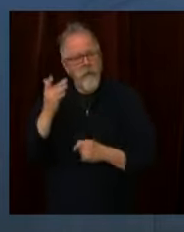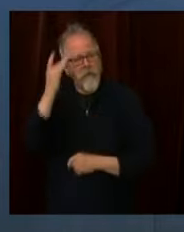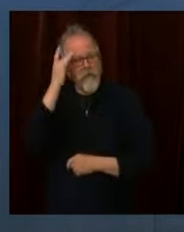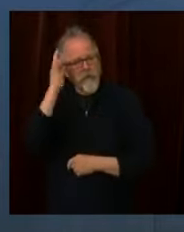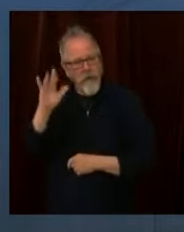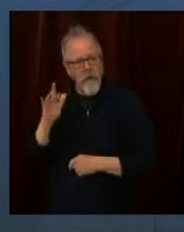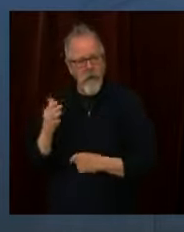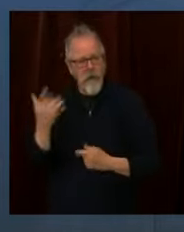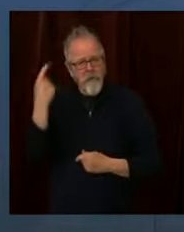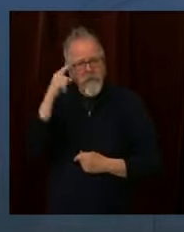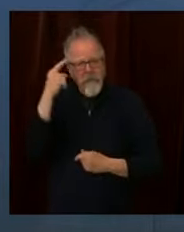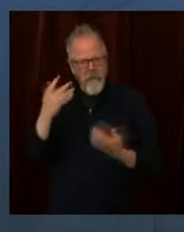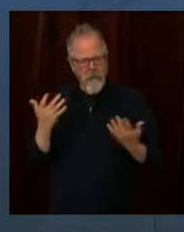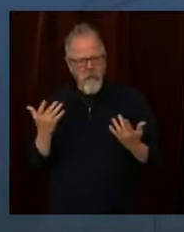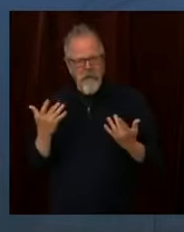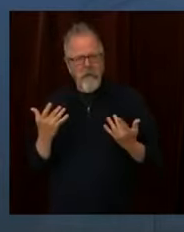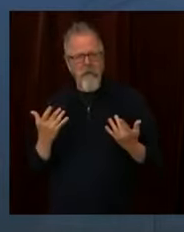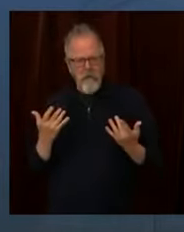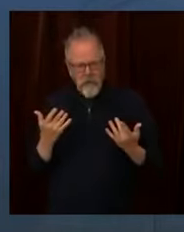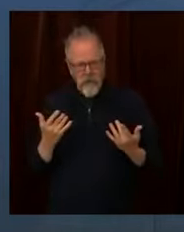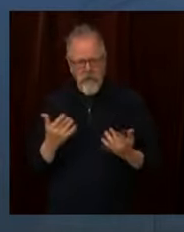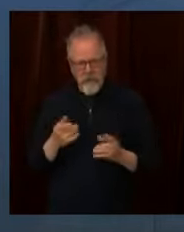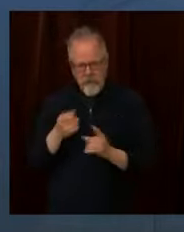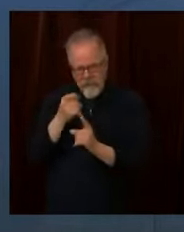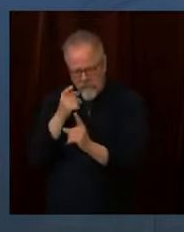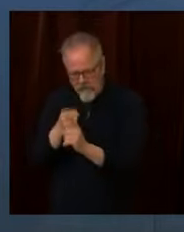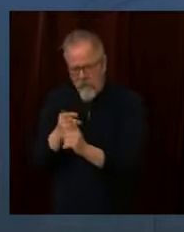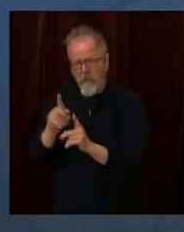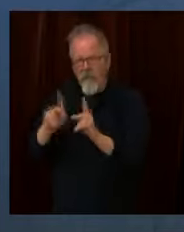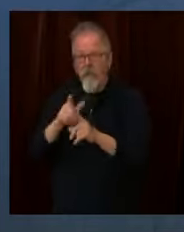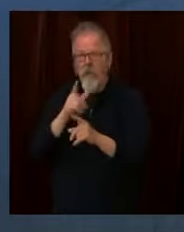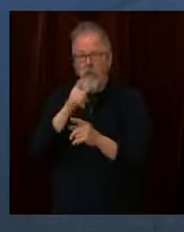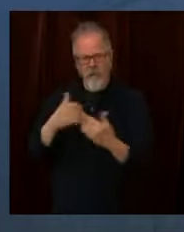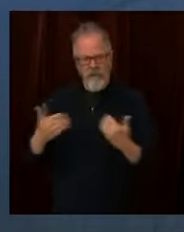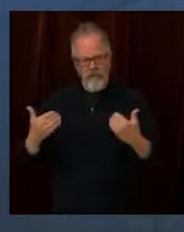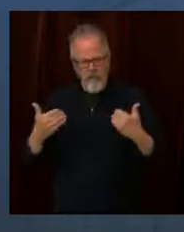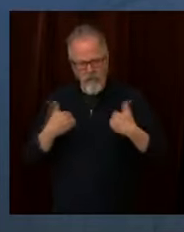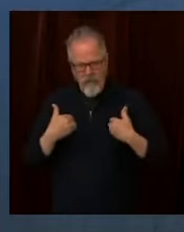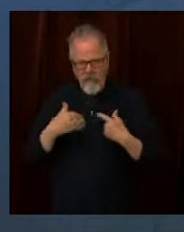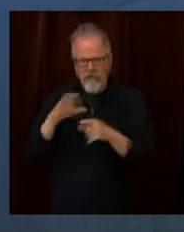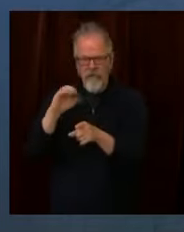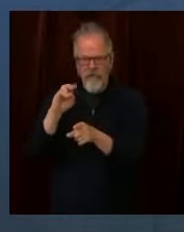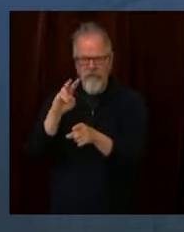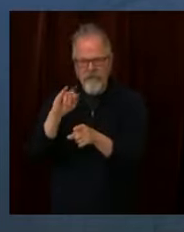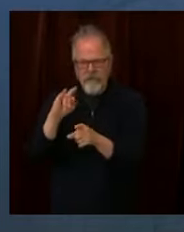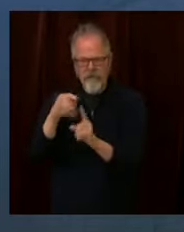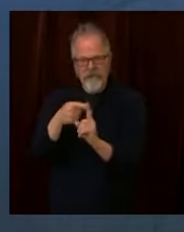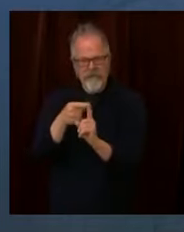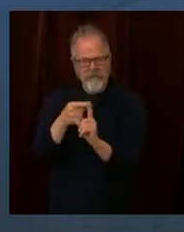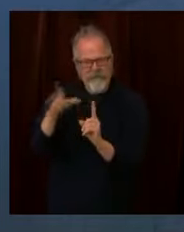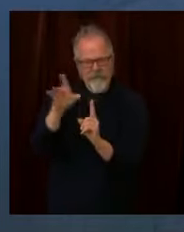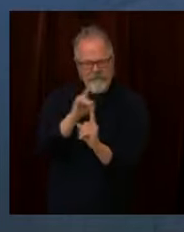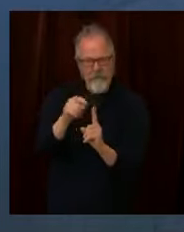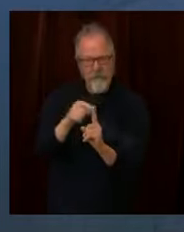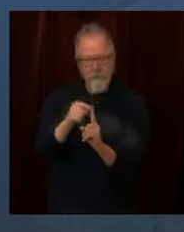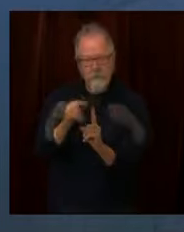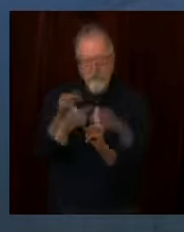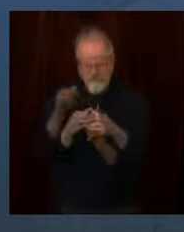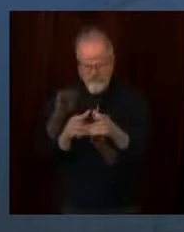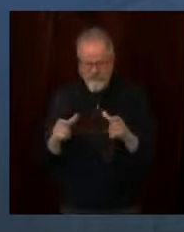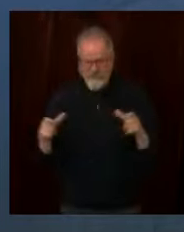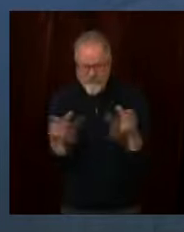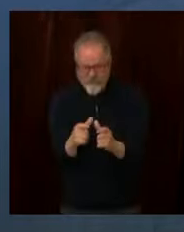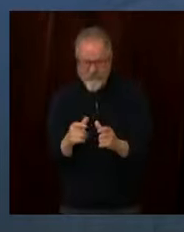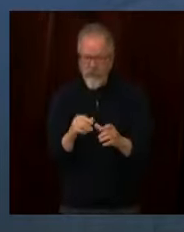ubicada con estas personas positivas y, si tiene exitoso, nos permitirá